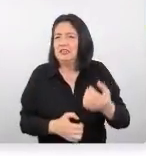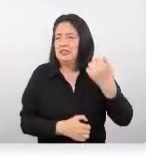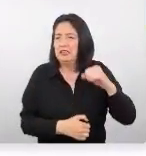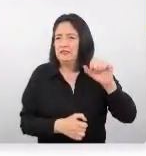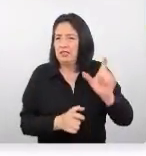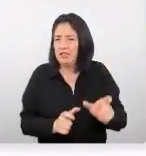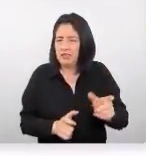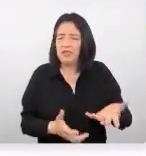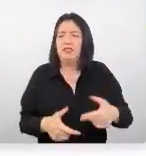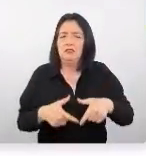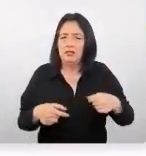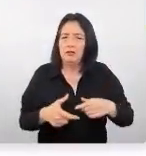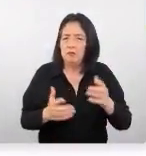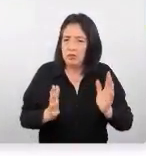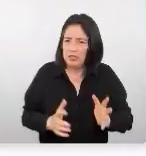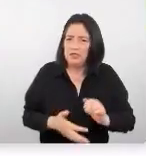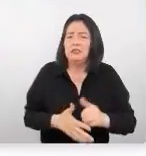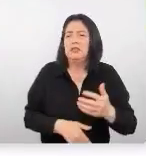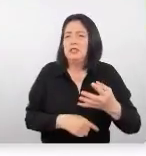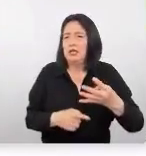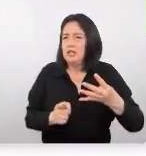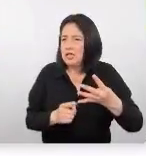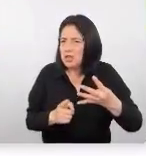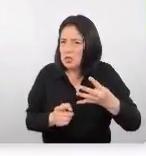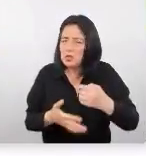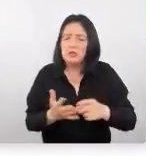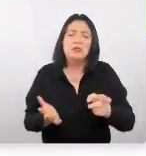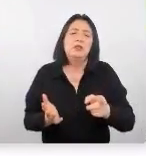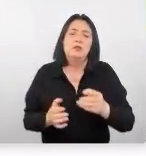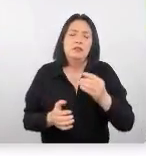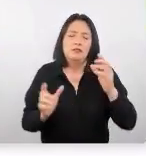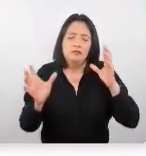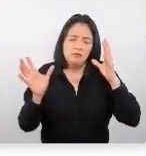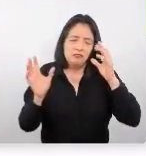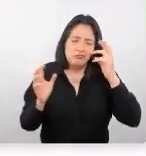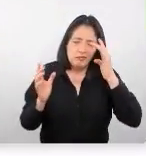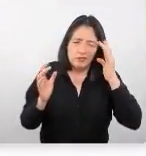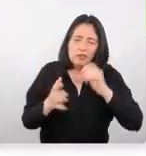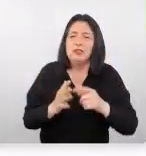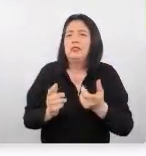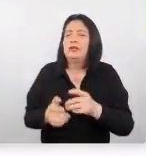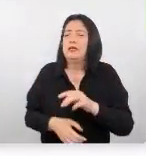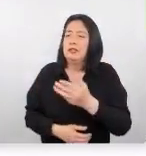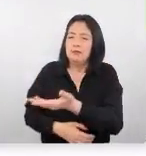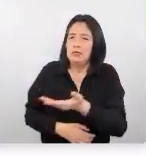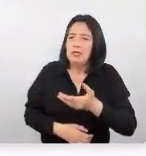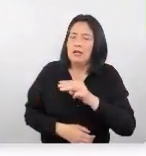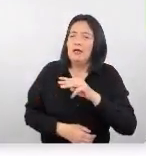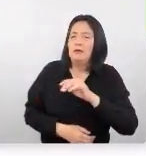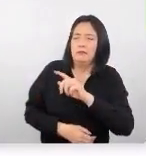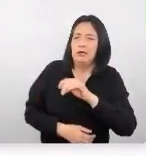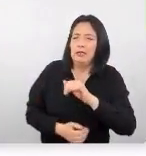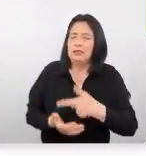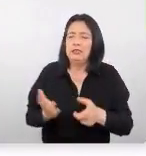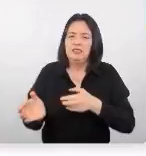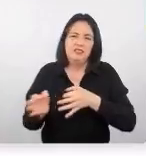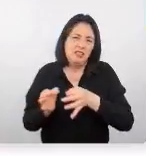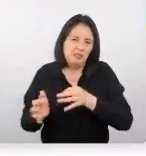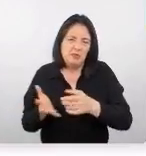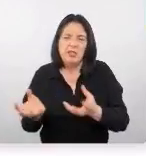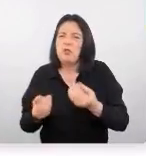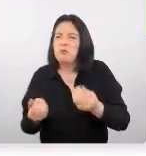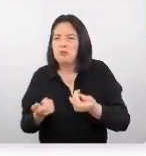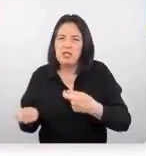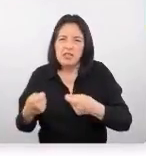finalmente algunas reflexiones para luego invitar a Magali para que nos cuente un poco sobre el mercado desde el punto de vista desde la negociación